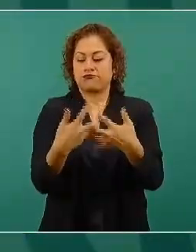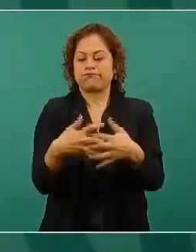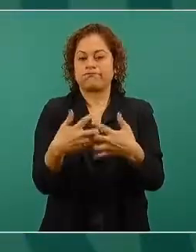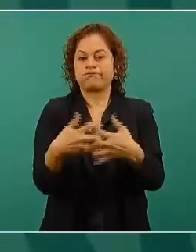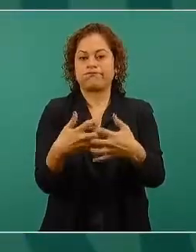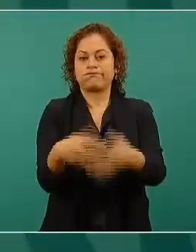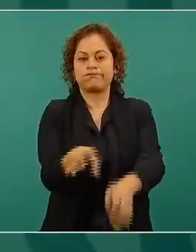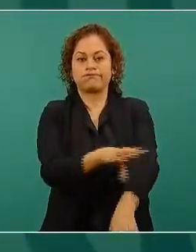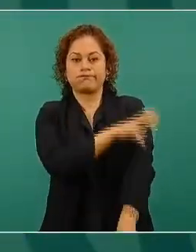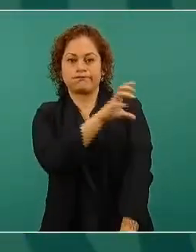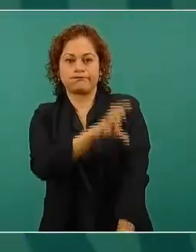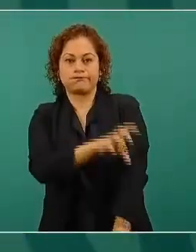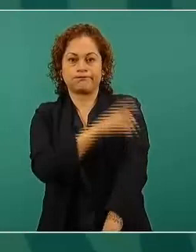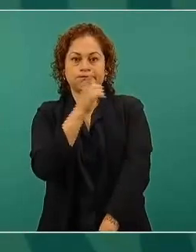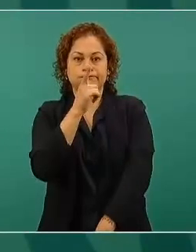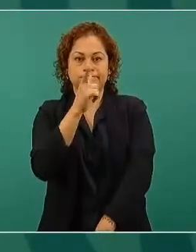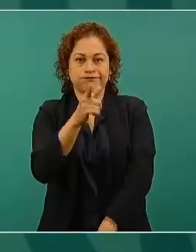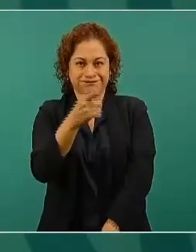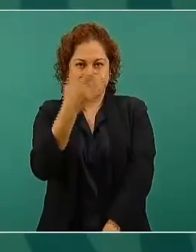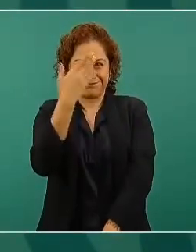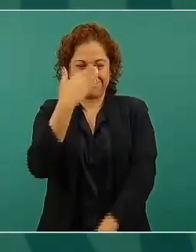Salinas